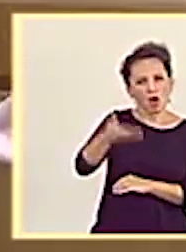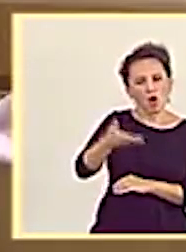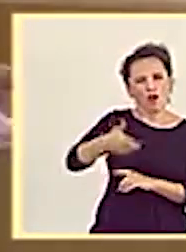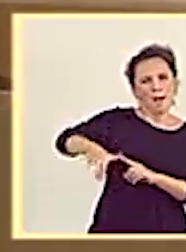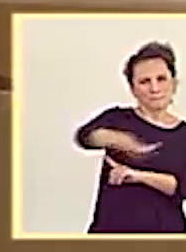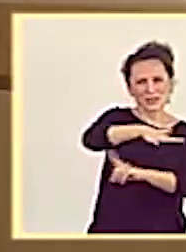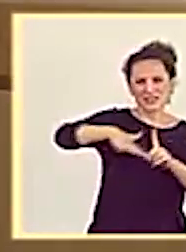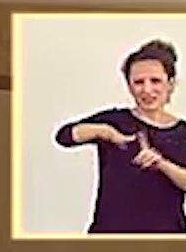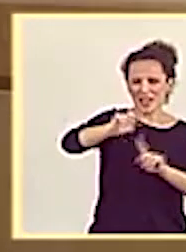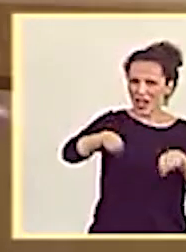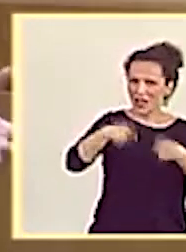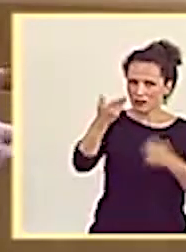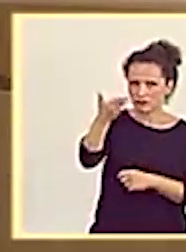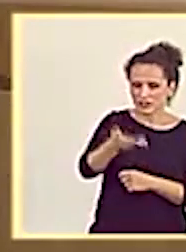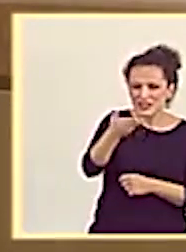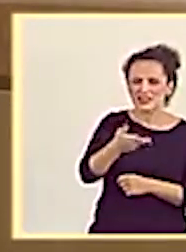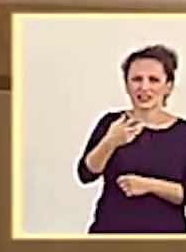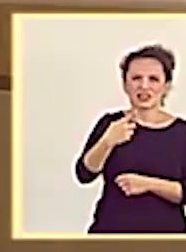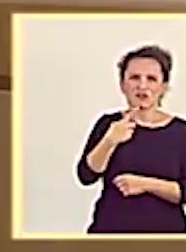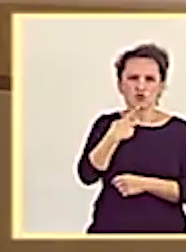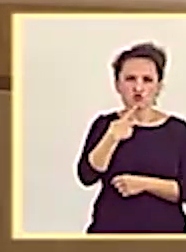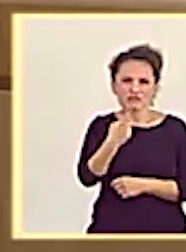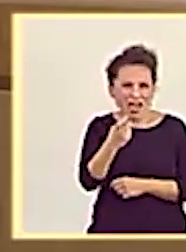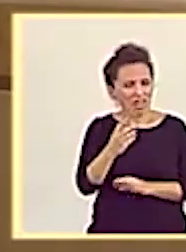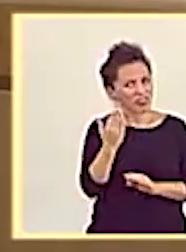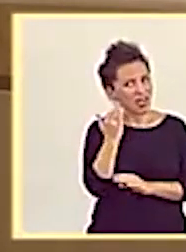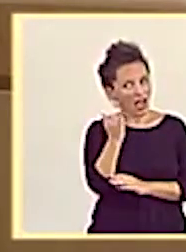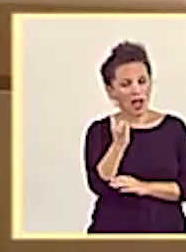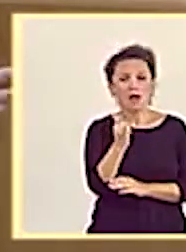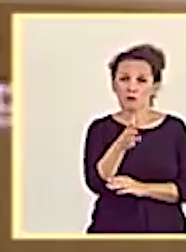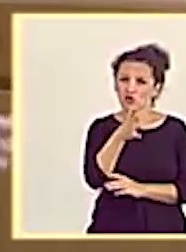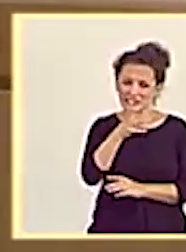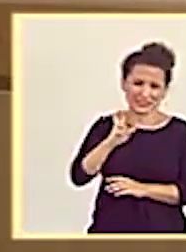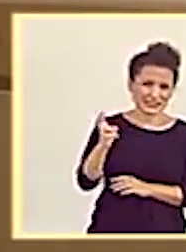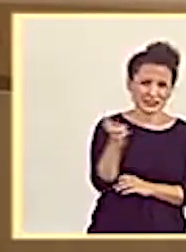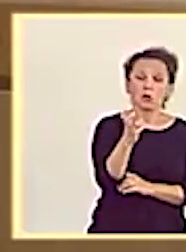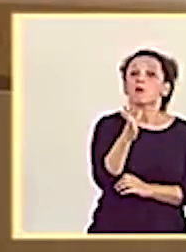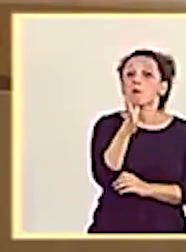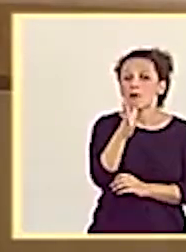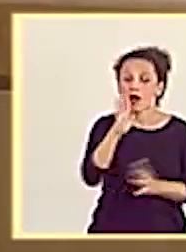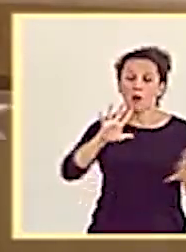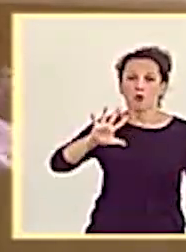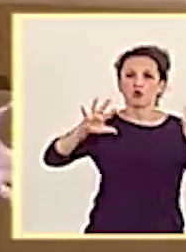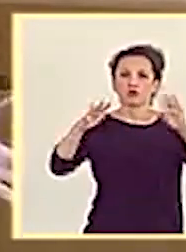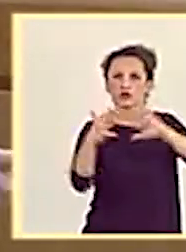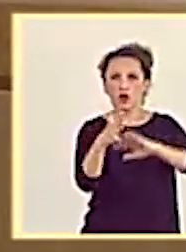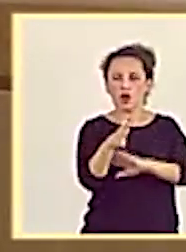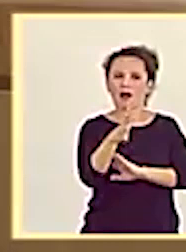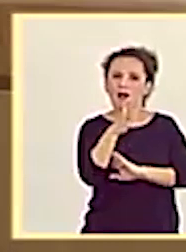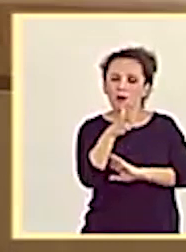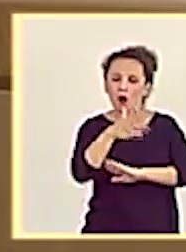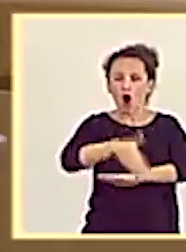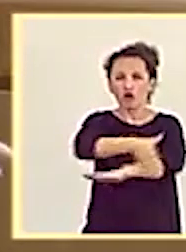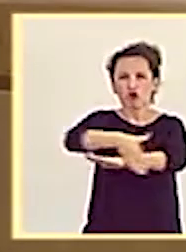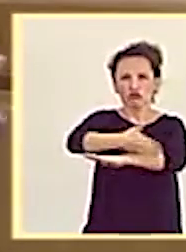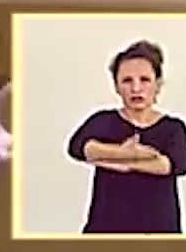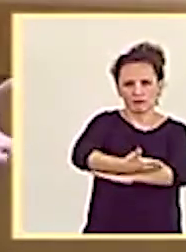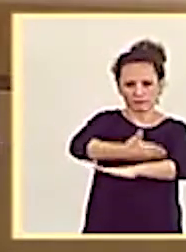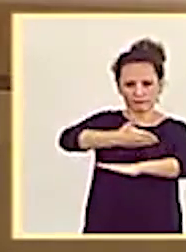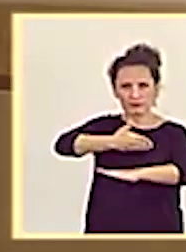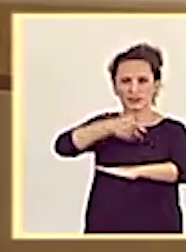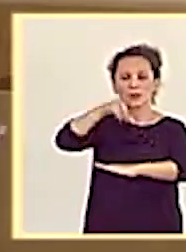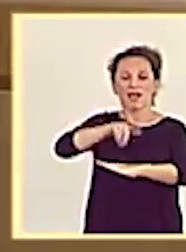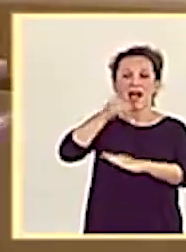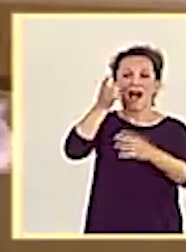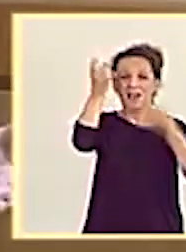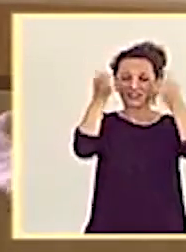dificultades por muchos motivos. Efectivamente, uno de ellos es toda la evolución hidrológica, la evolución costera, las actividades que de